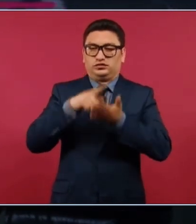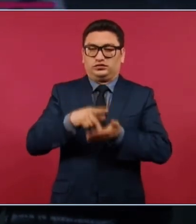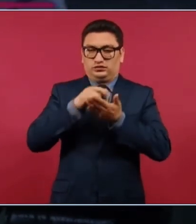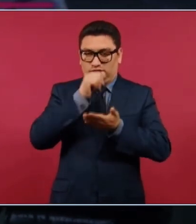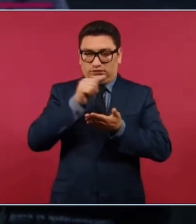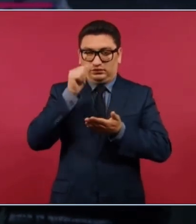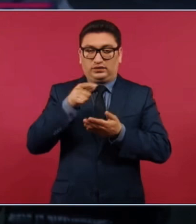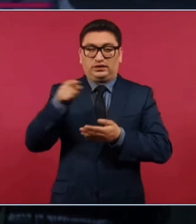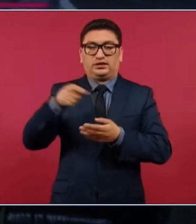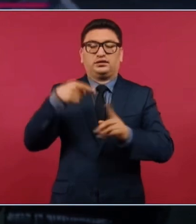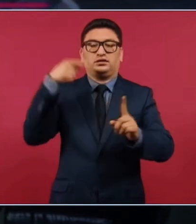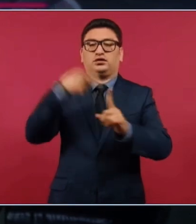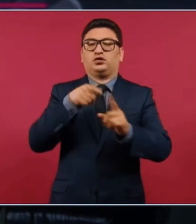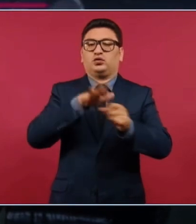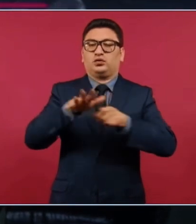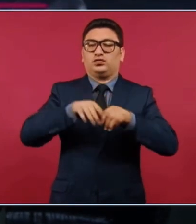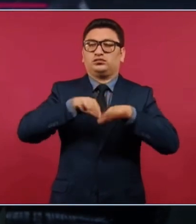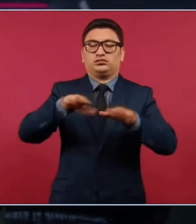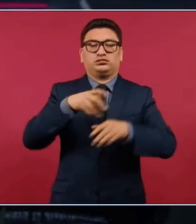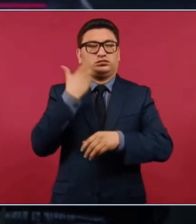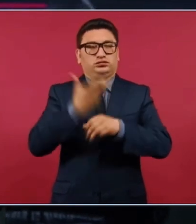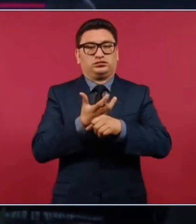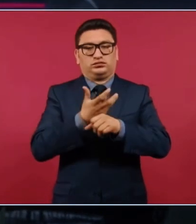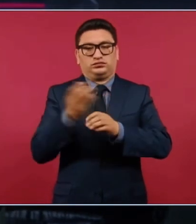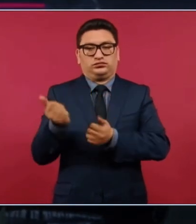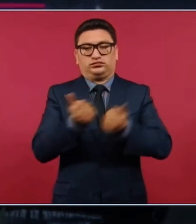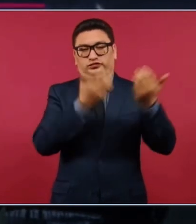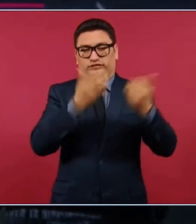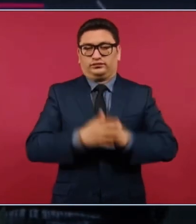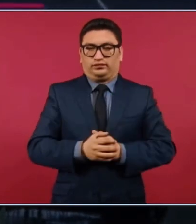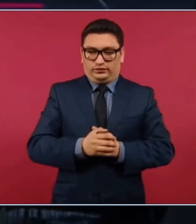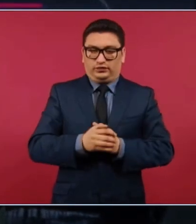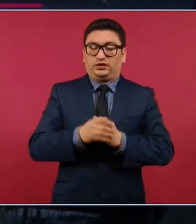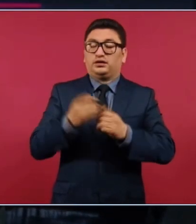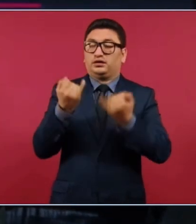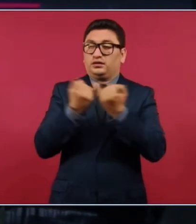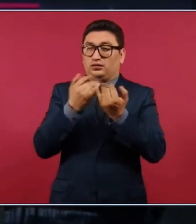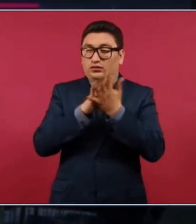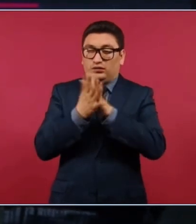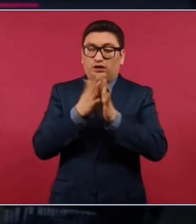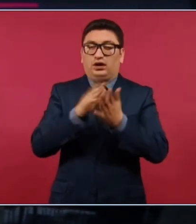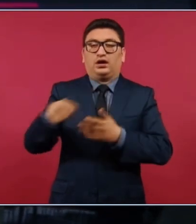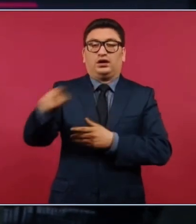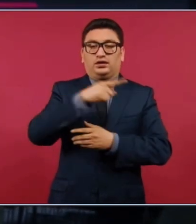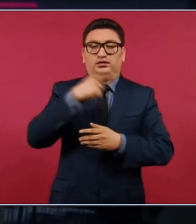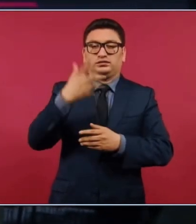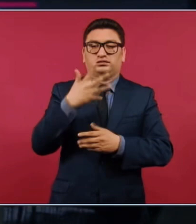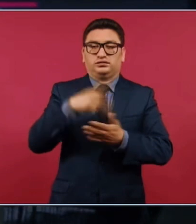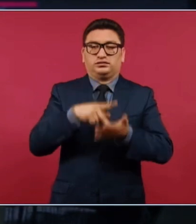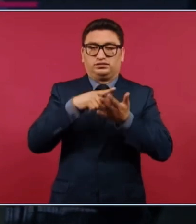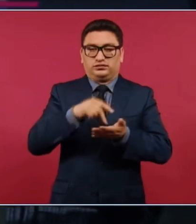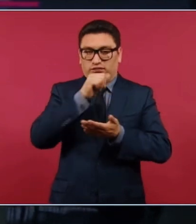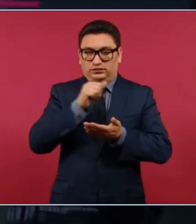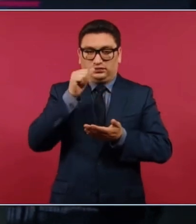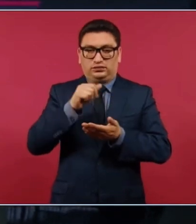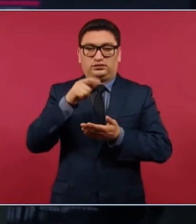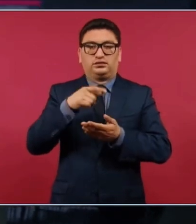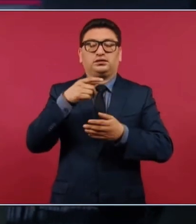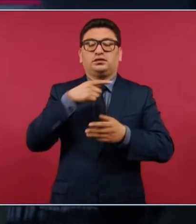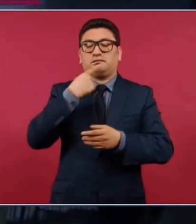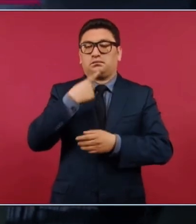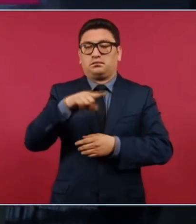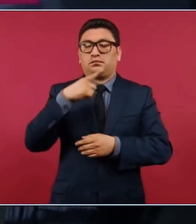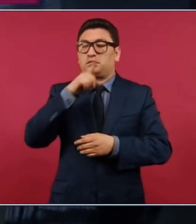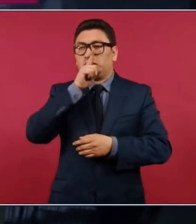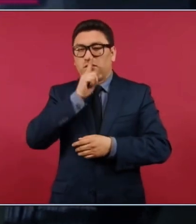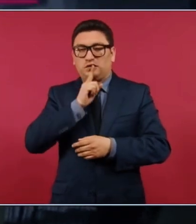cocaína con intención de distribuirla en Estados Unidos. Conspiración para la importación de cinco kilogramos o más de cocaína y mentir en